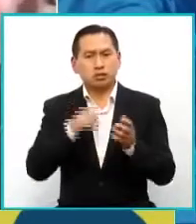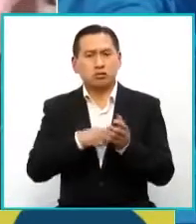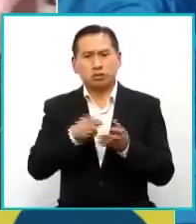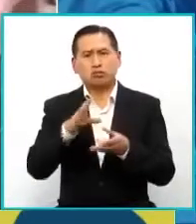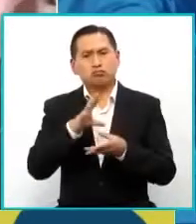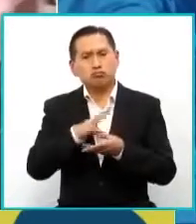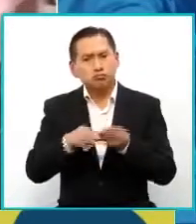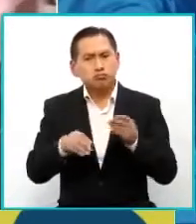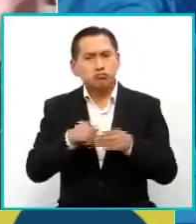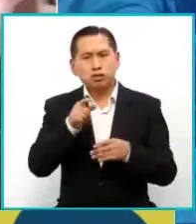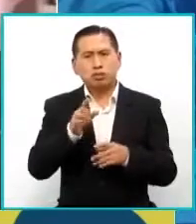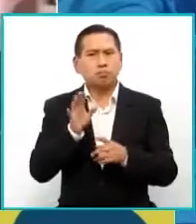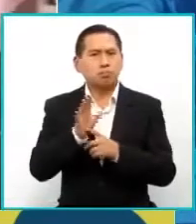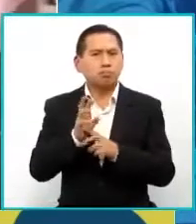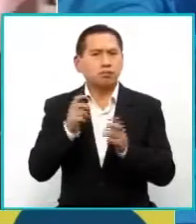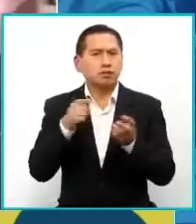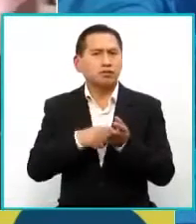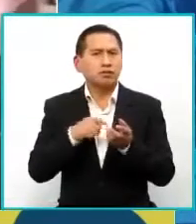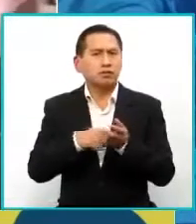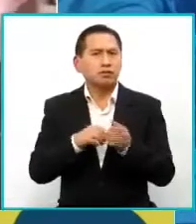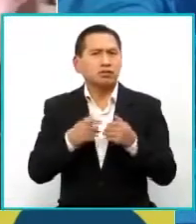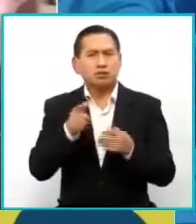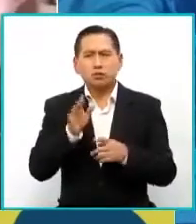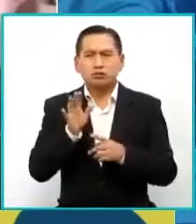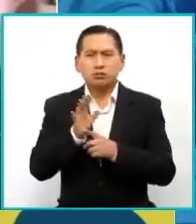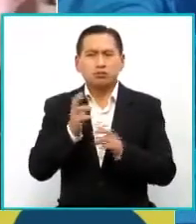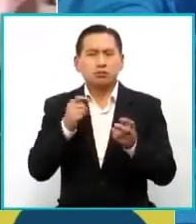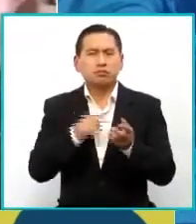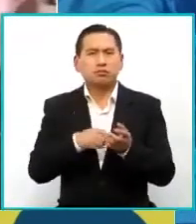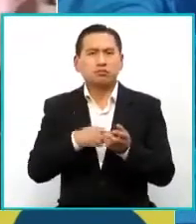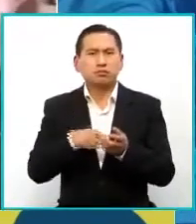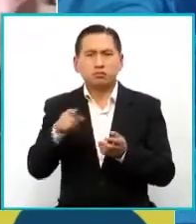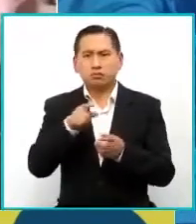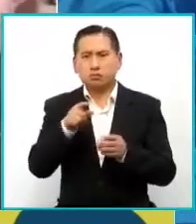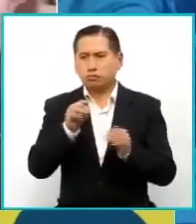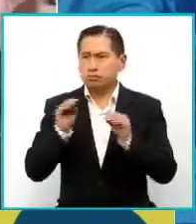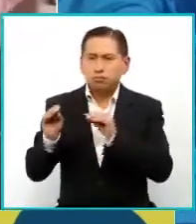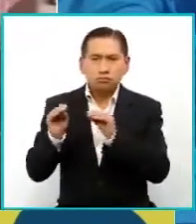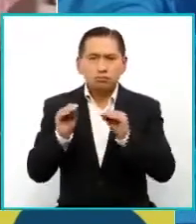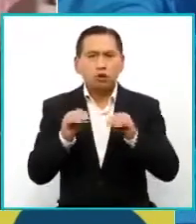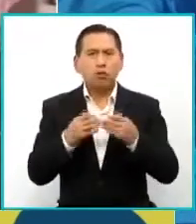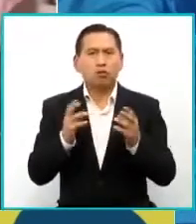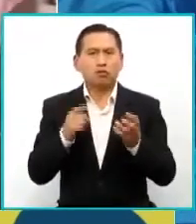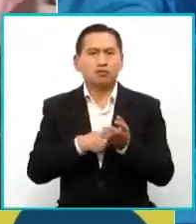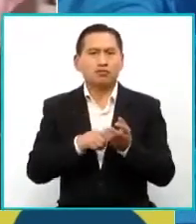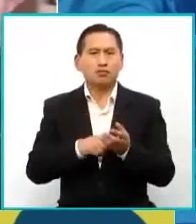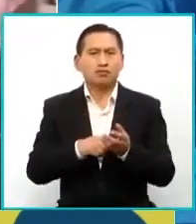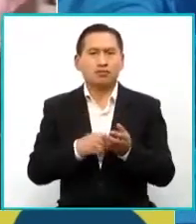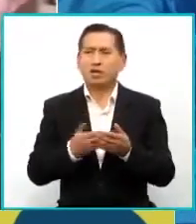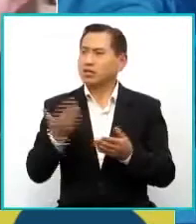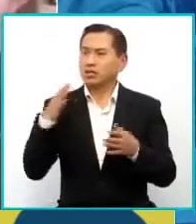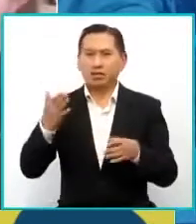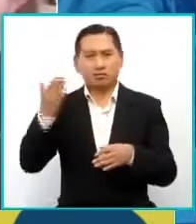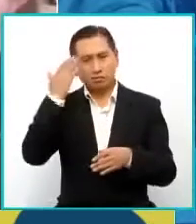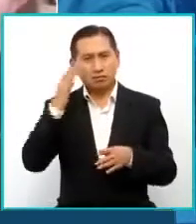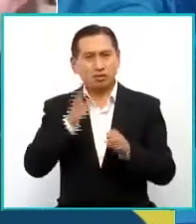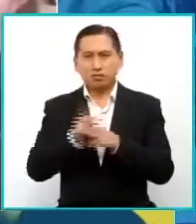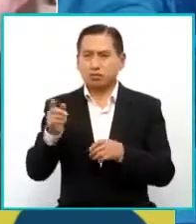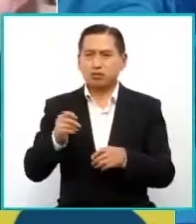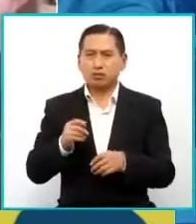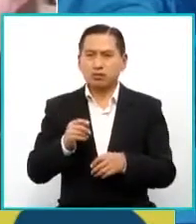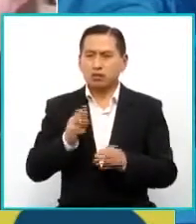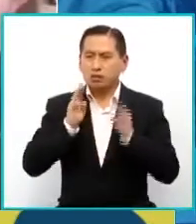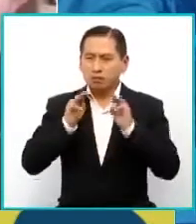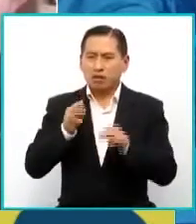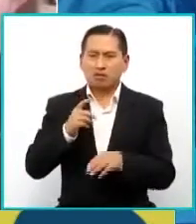narrativo, desde el ámbito de la misma forma de presentarlo, desde el ámbito del montaje, en relación con las propuestas que ya conocemos, digamos a Margo Mar,